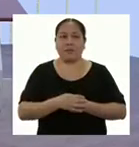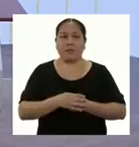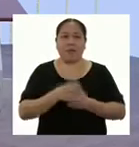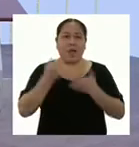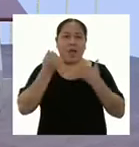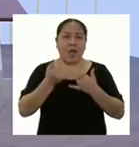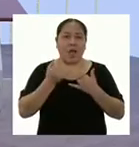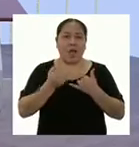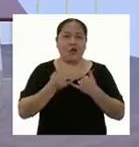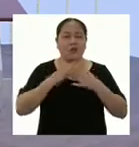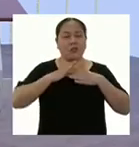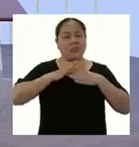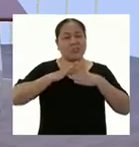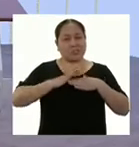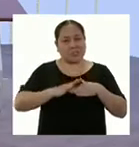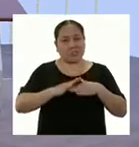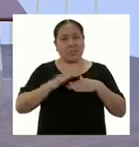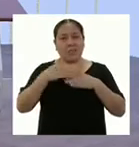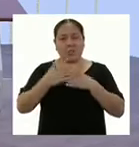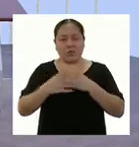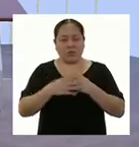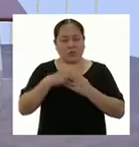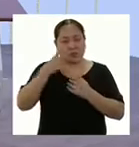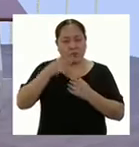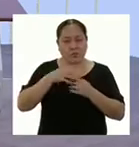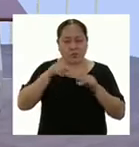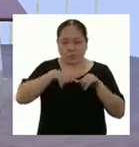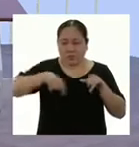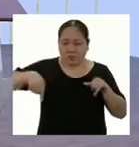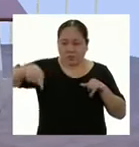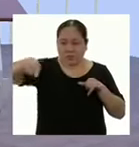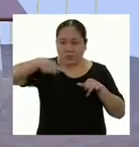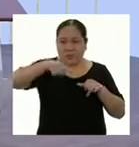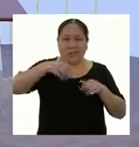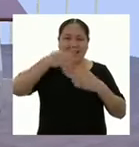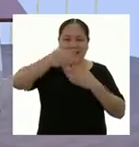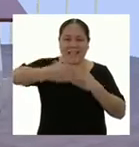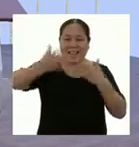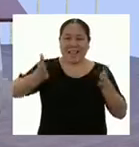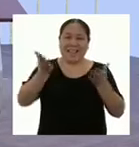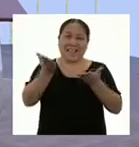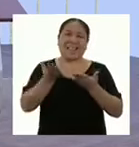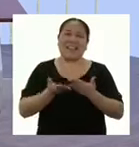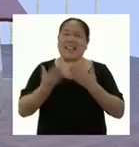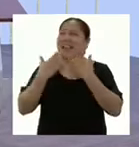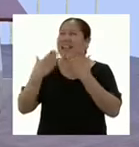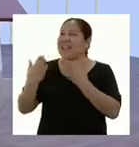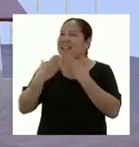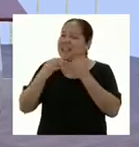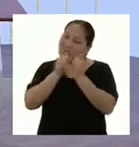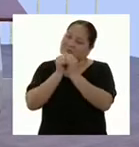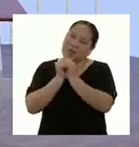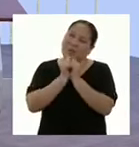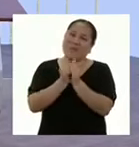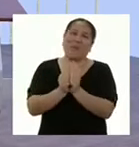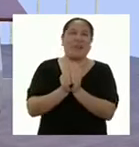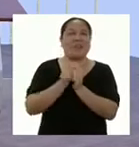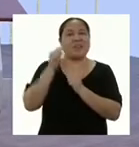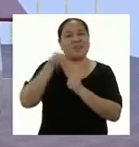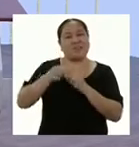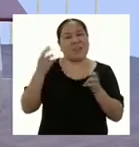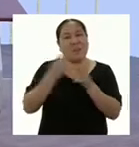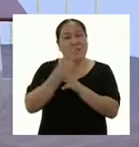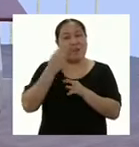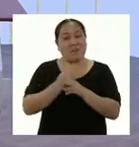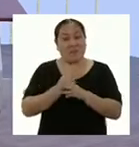que por ahora me contentaré con hacer mis cálculos con las figuras que encuentro en la sala. Muchas gracias por acompañarnos y por hacer que las